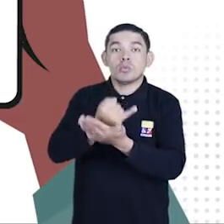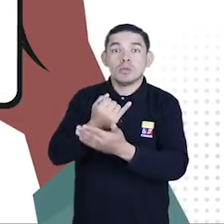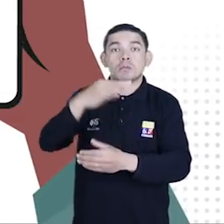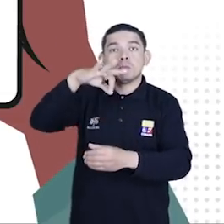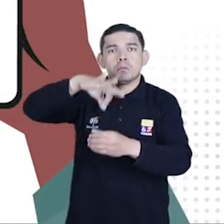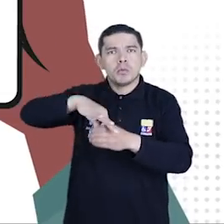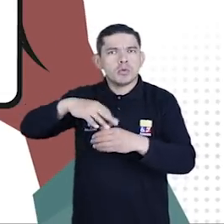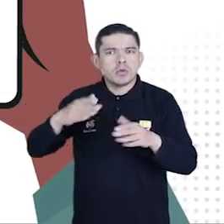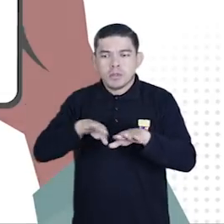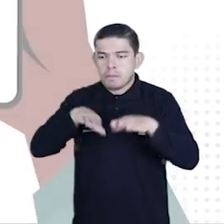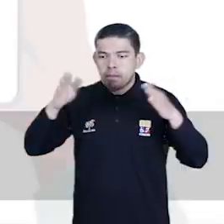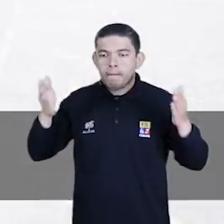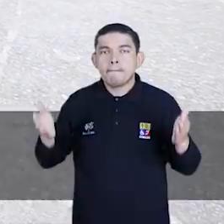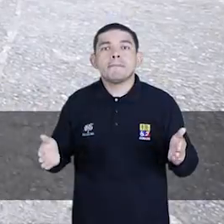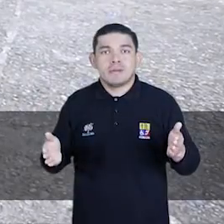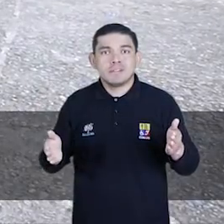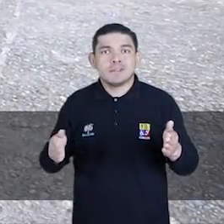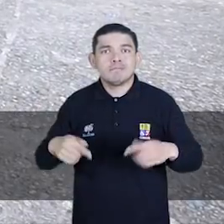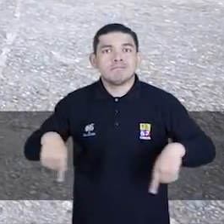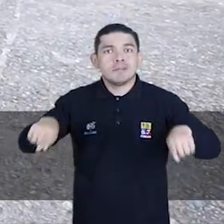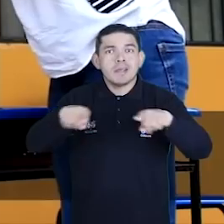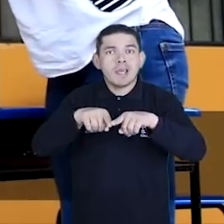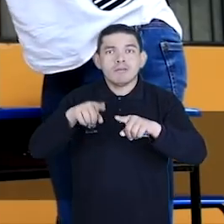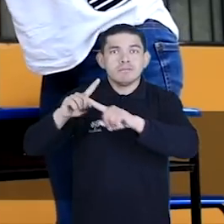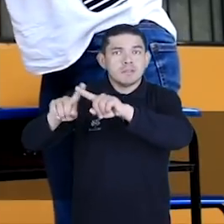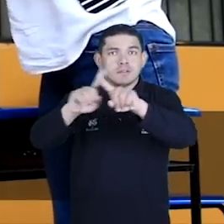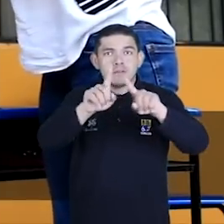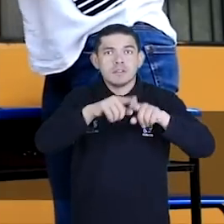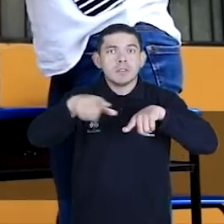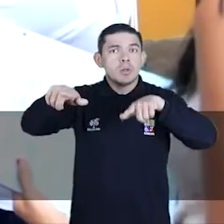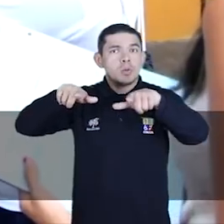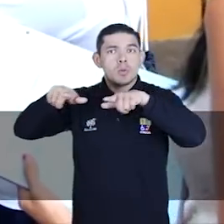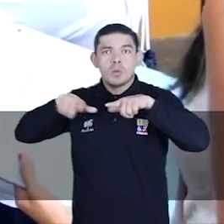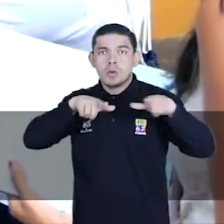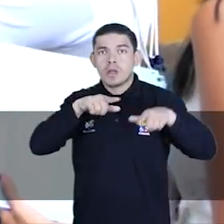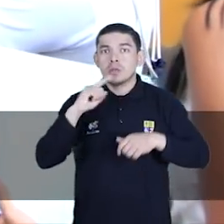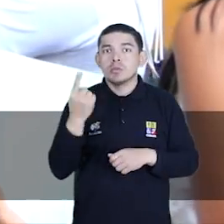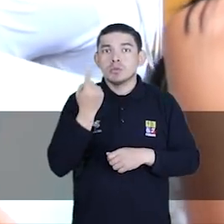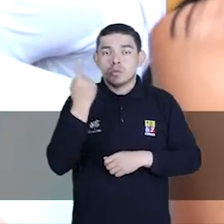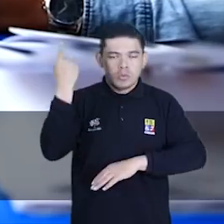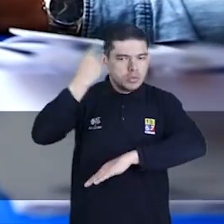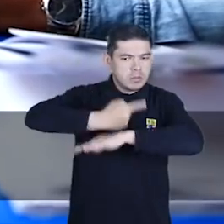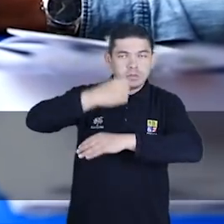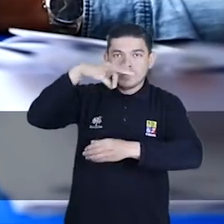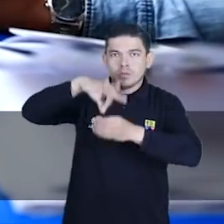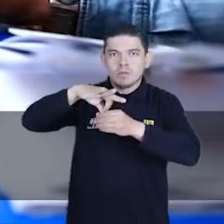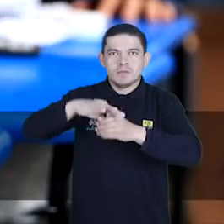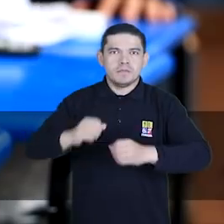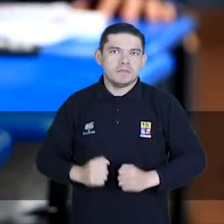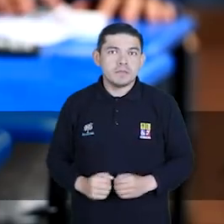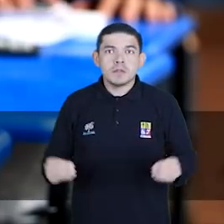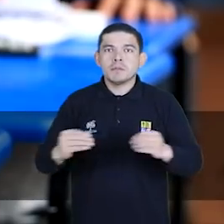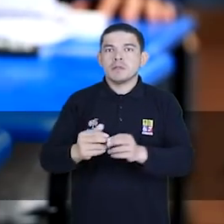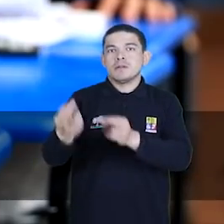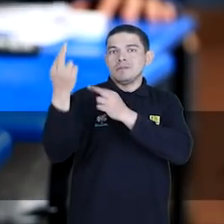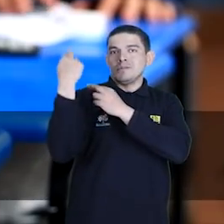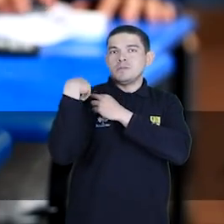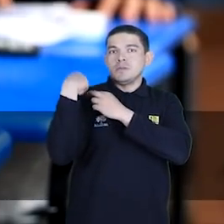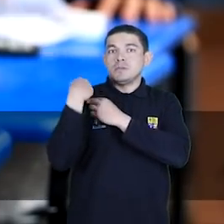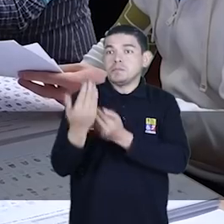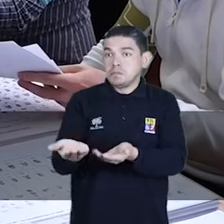lugar de votación. Las juntas receptoras del voto son las mesas electorales que funcionarán en los diferentes recintos